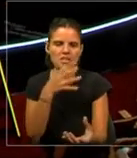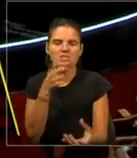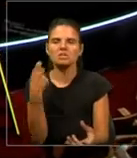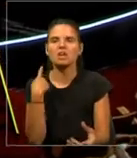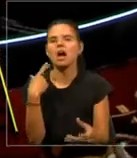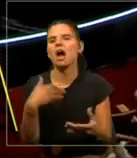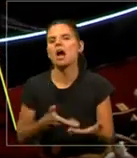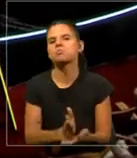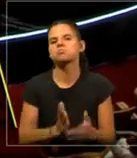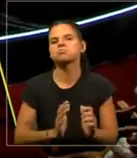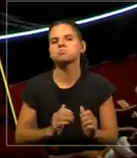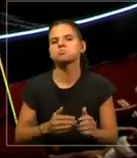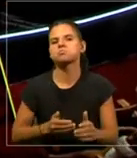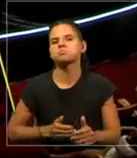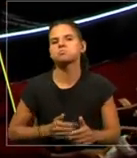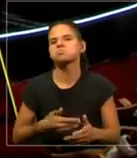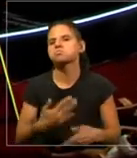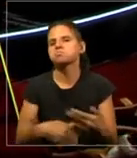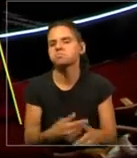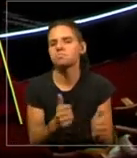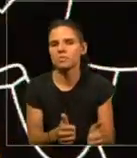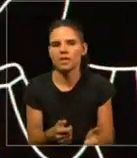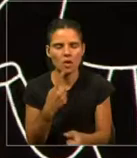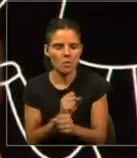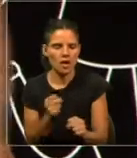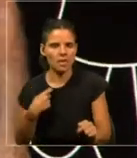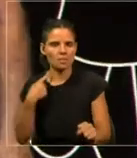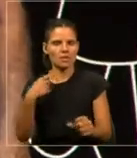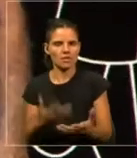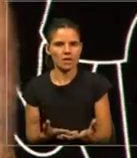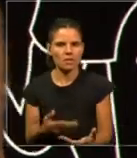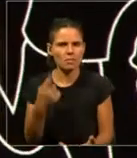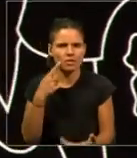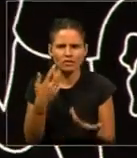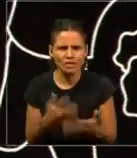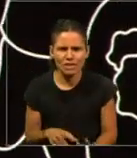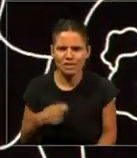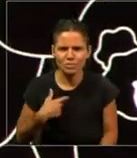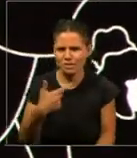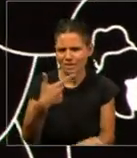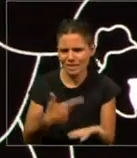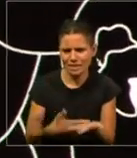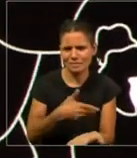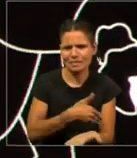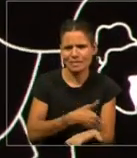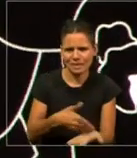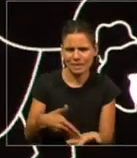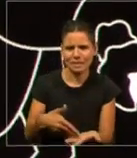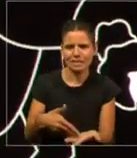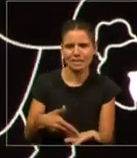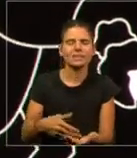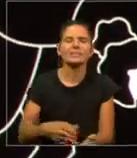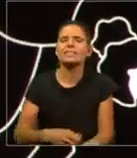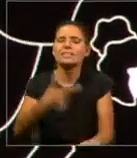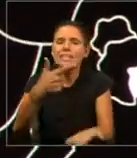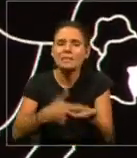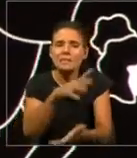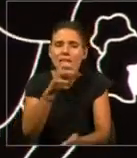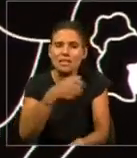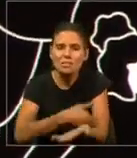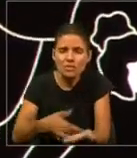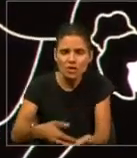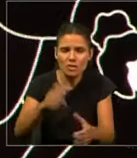podamos impactar en él? Pero resulta que ya somos 7.500 millones que estamos impactando en el planeta. Entonces,